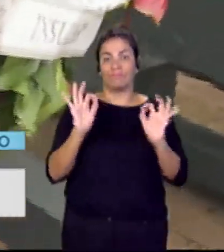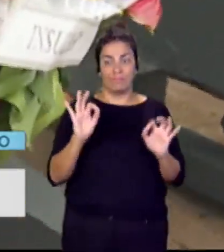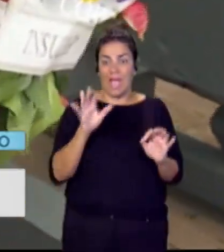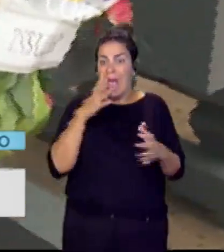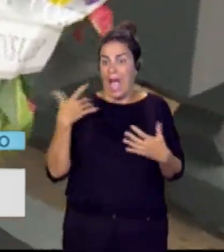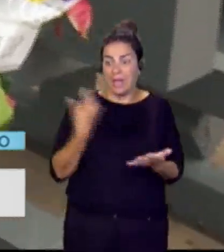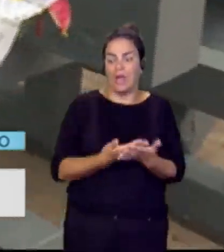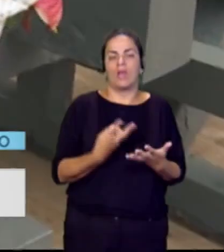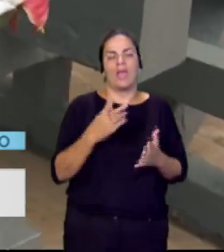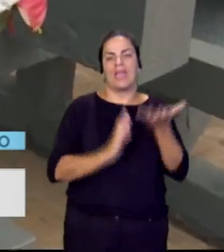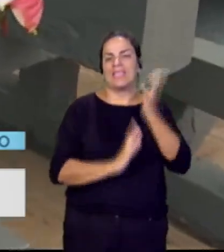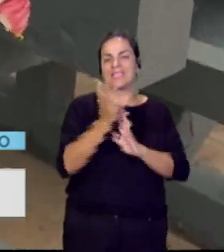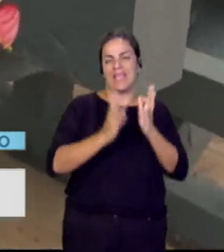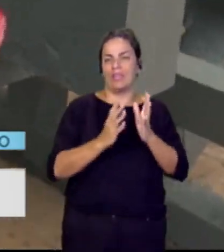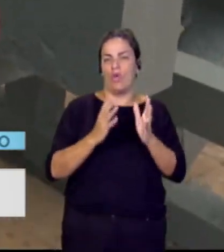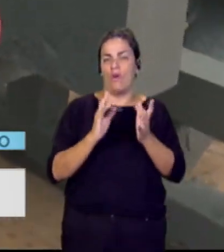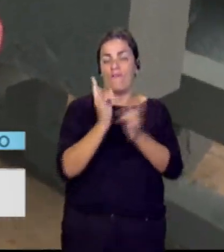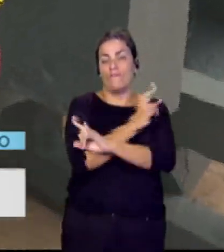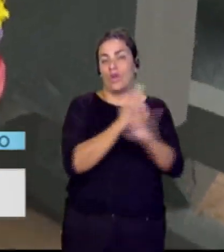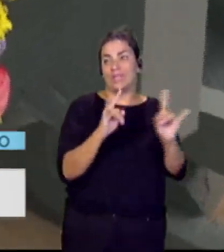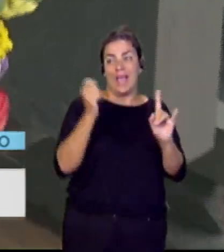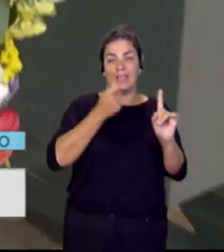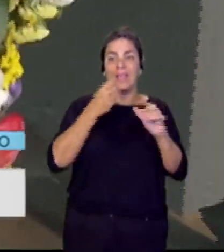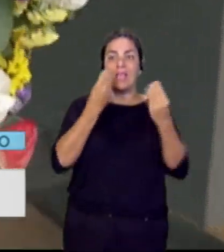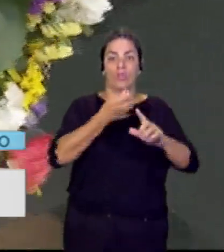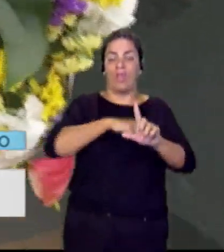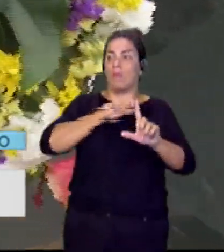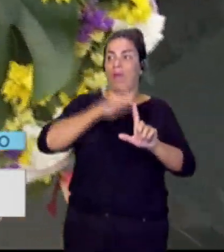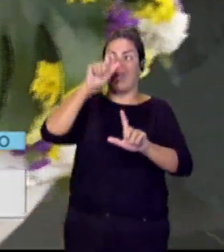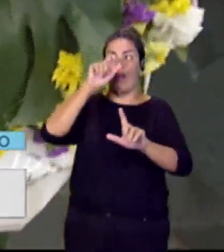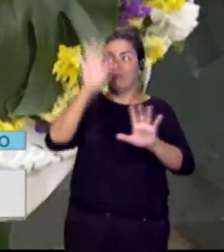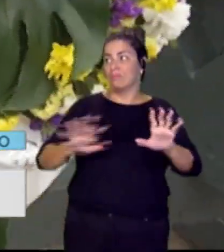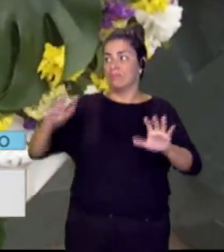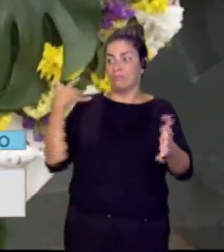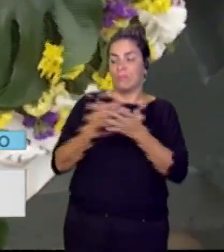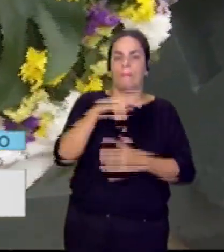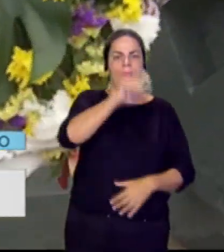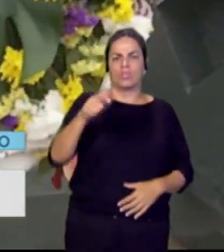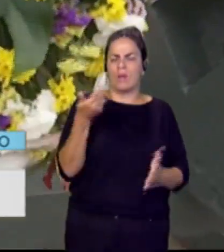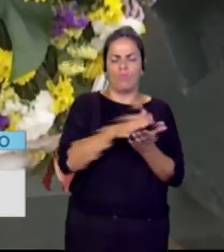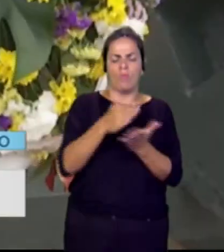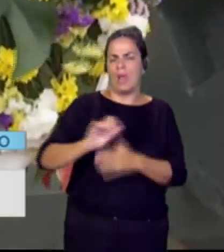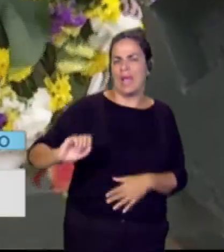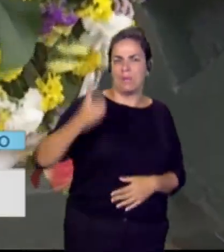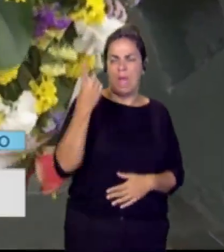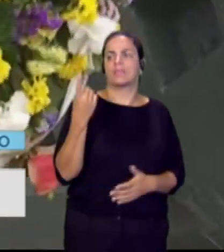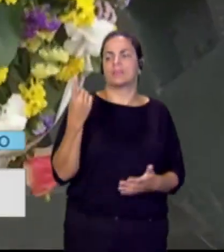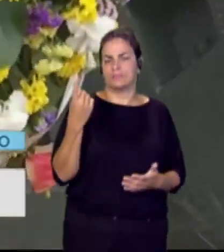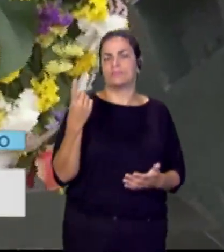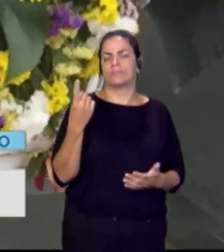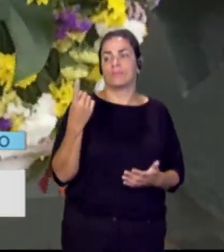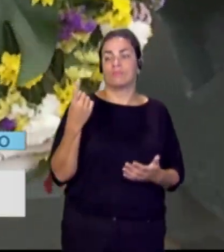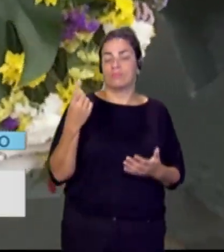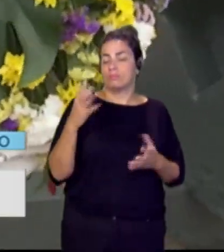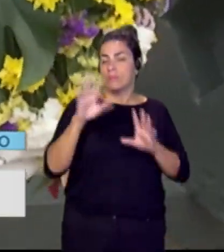incendio forestal más mortal de la historia reciente de España. Desde entonces no ha habido ningún incendio tan tan grave en cuanto a víctimas humanas. Se quemaron en